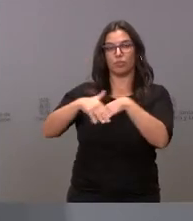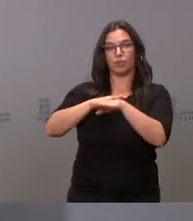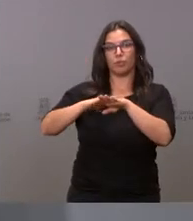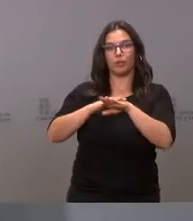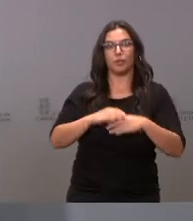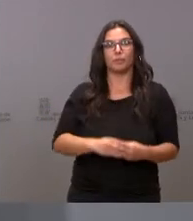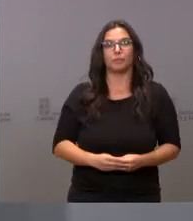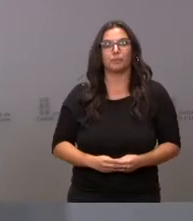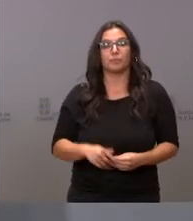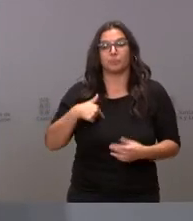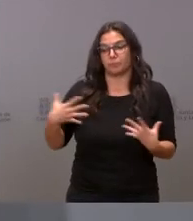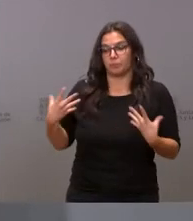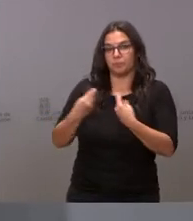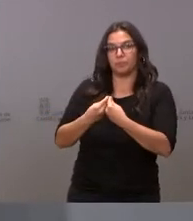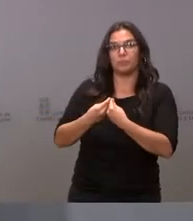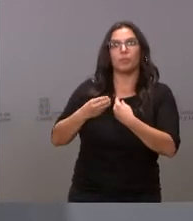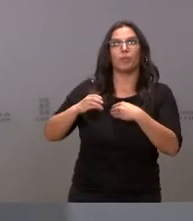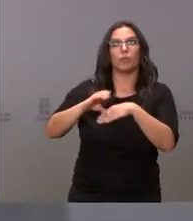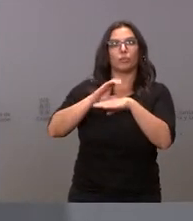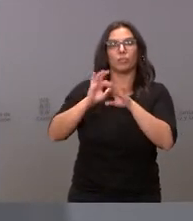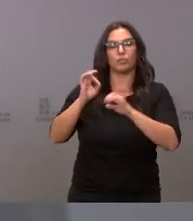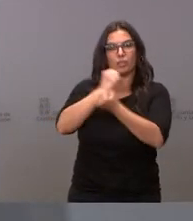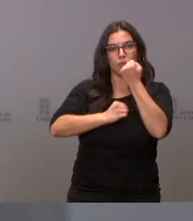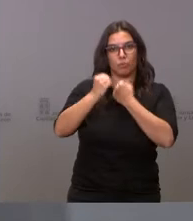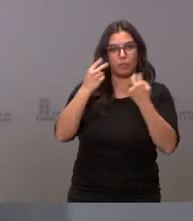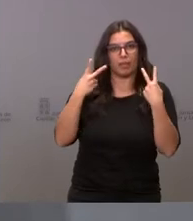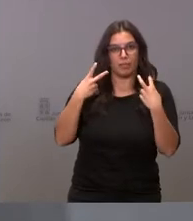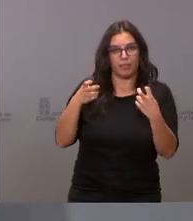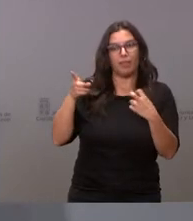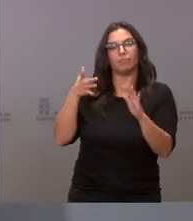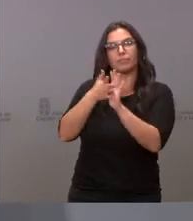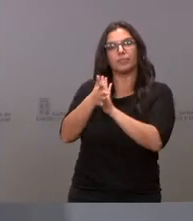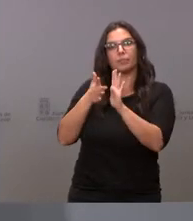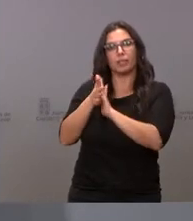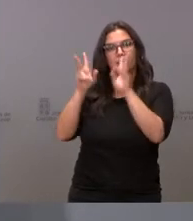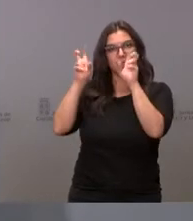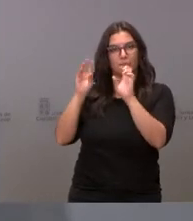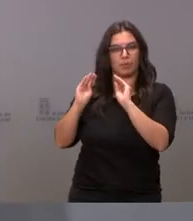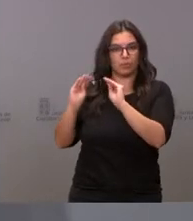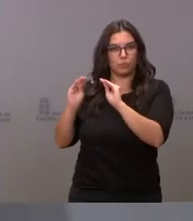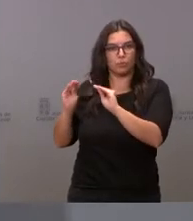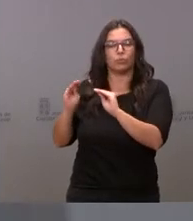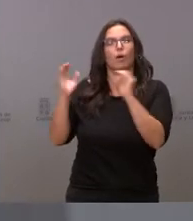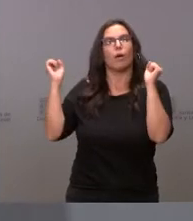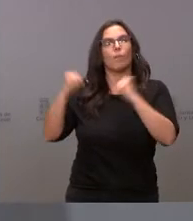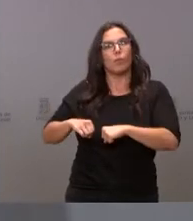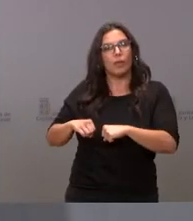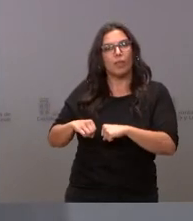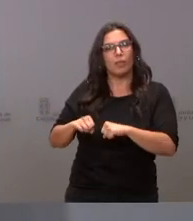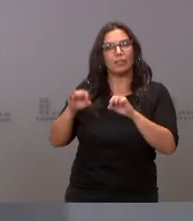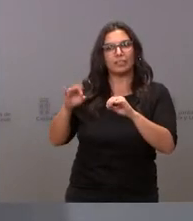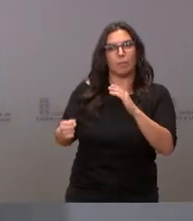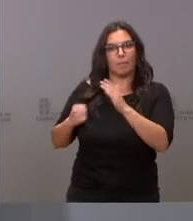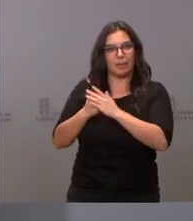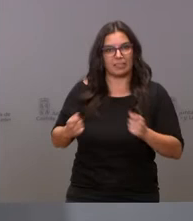el consejero de Economía y Hacienda, que dará cuenta de lo correspondiente a la aprobación del techo de